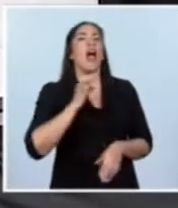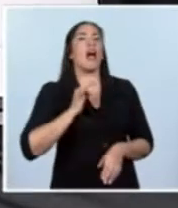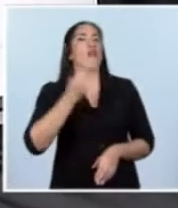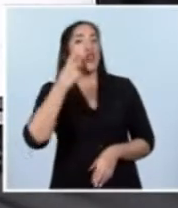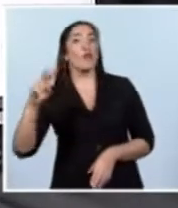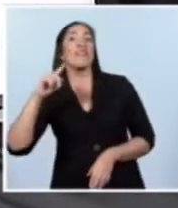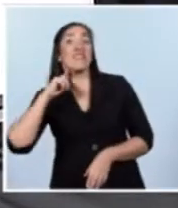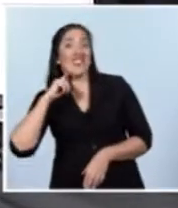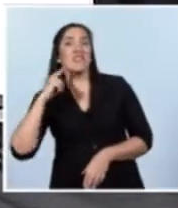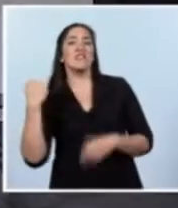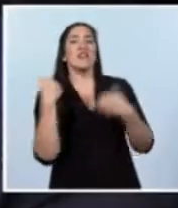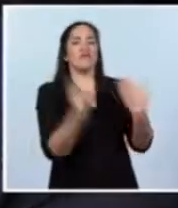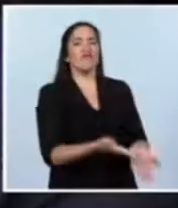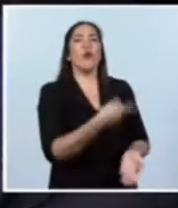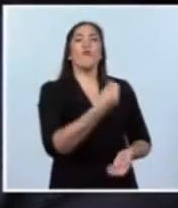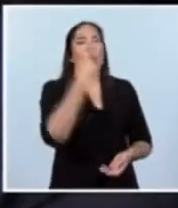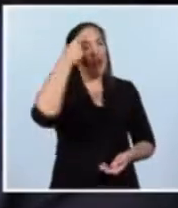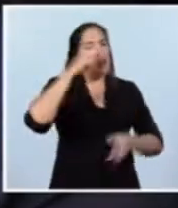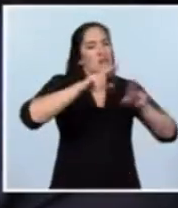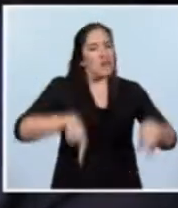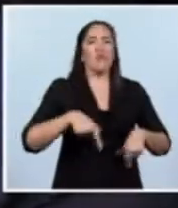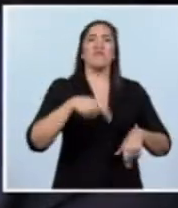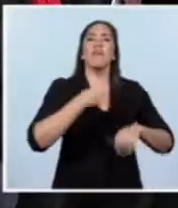futuro, desarme como política de futuro.